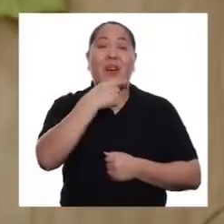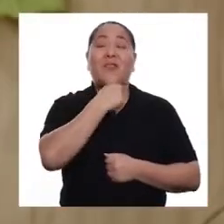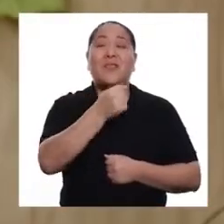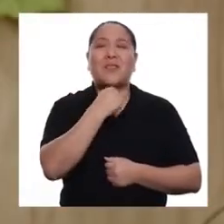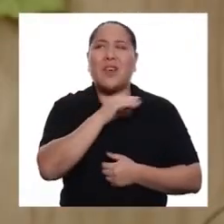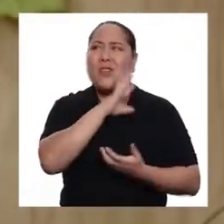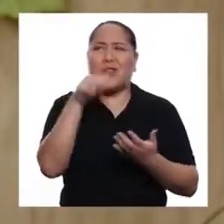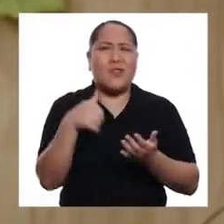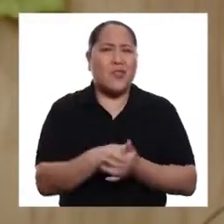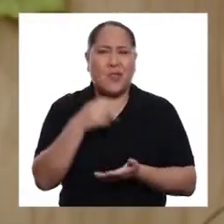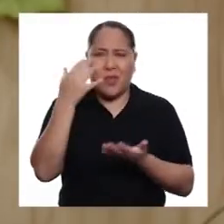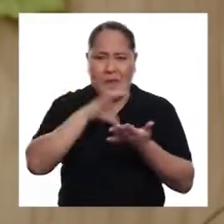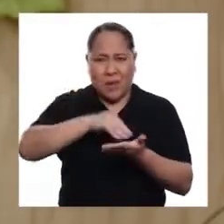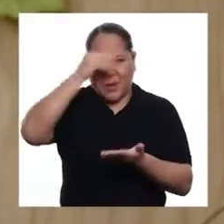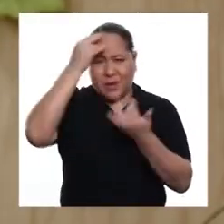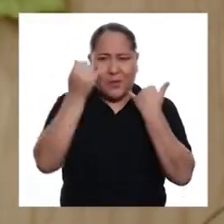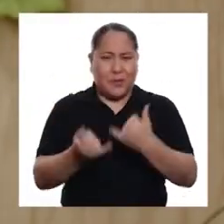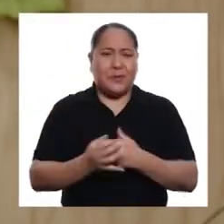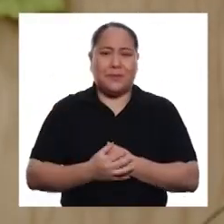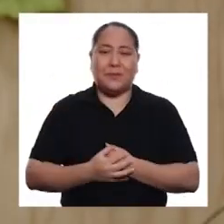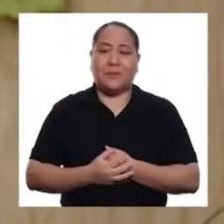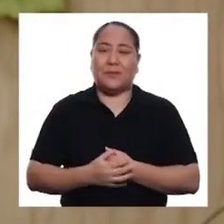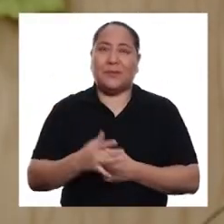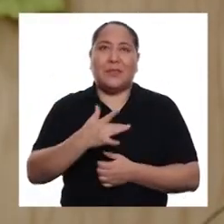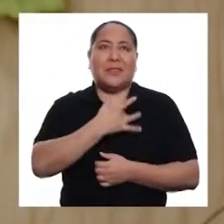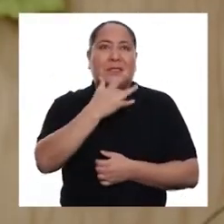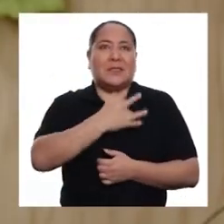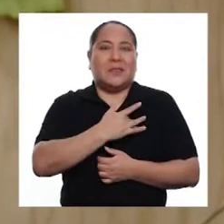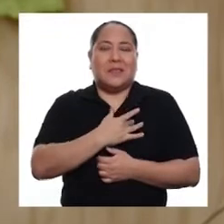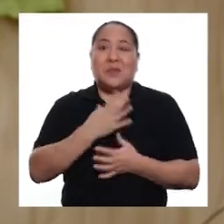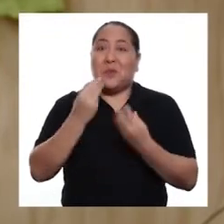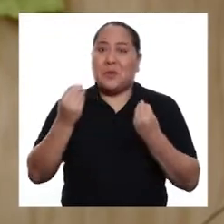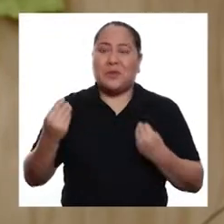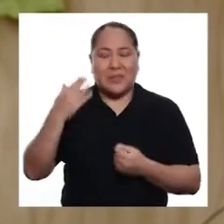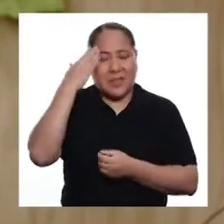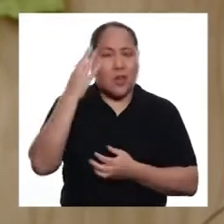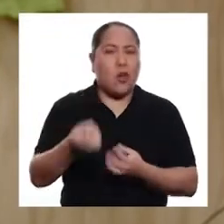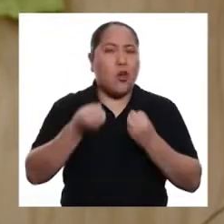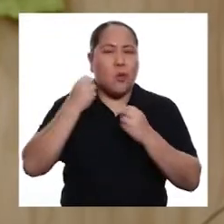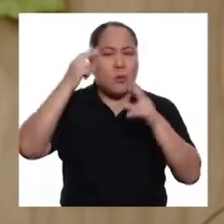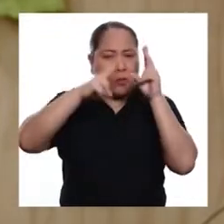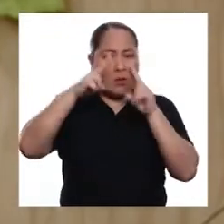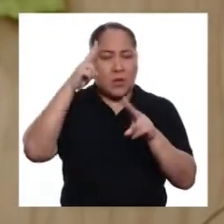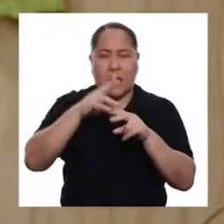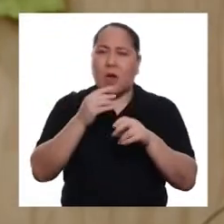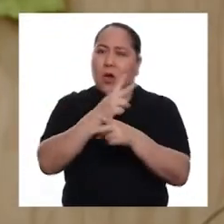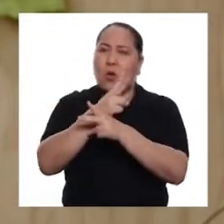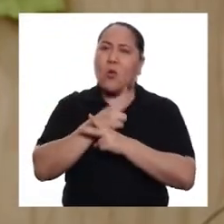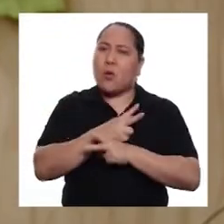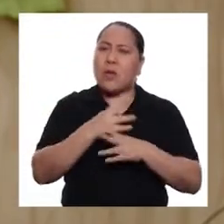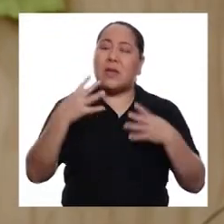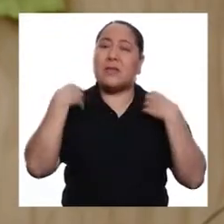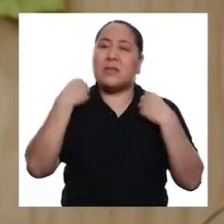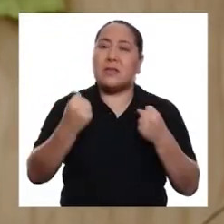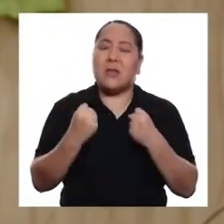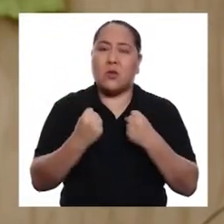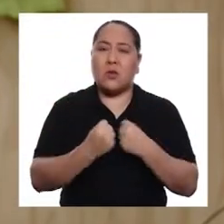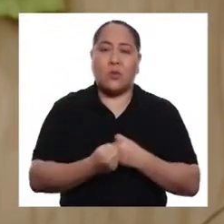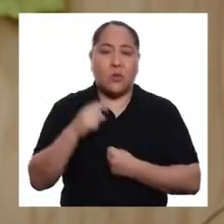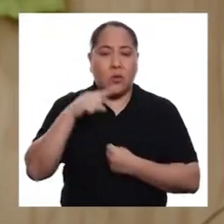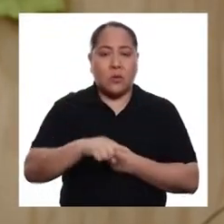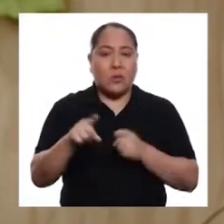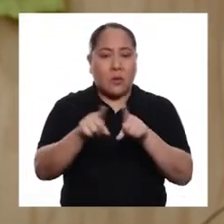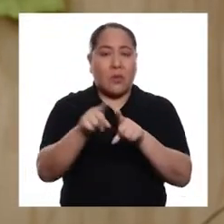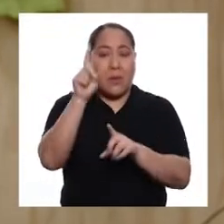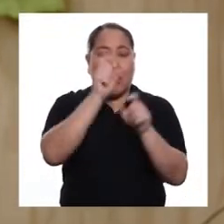Me ha gustado todo lo que hemos aprendido hoy. Me entusiasma mucho saber cómo se vela por el derecho a la salud y a la